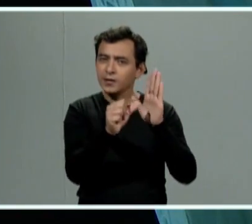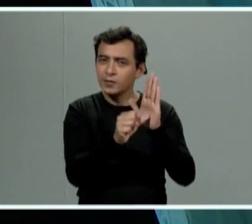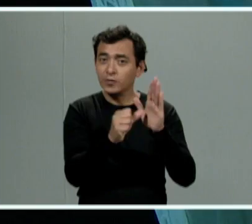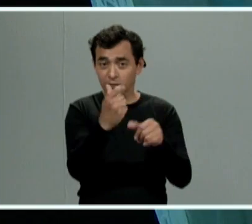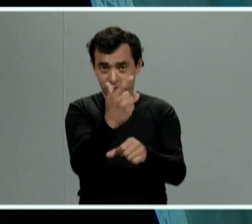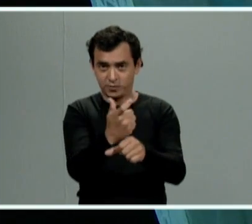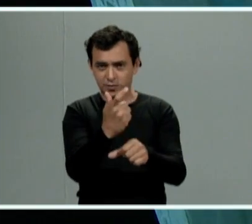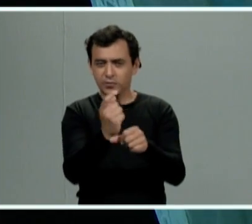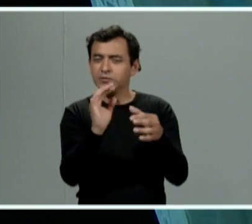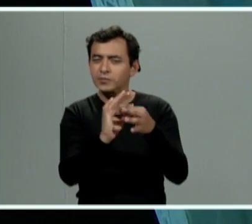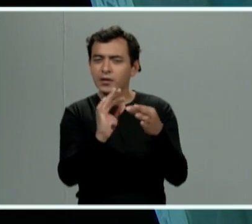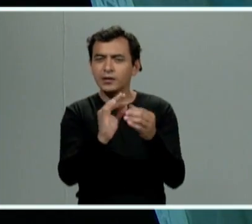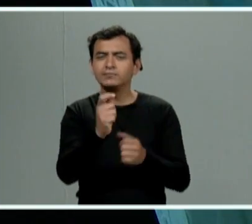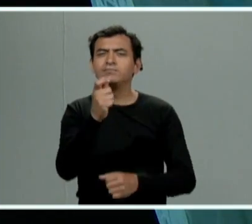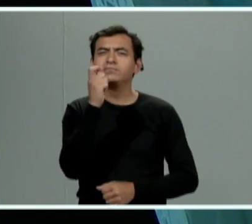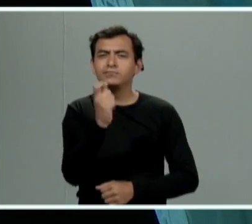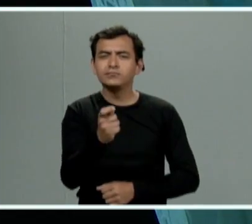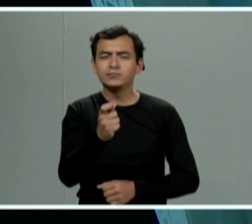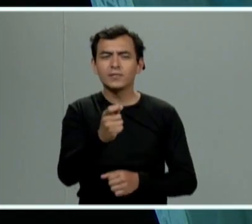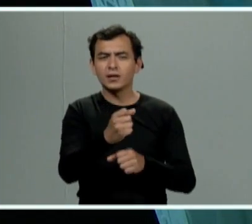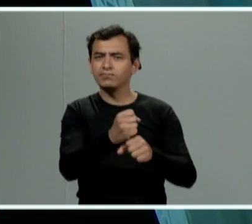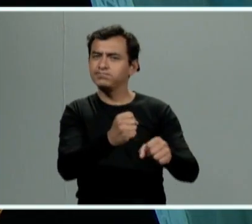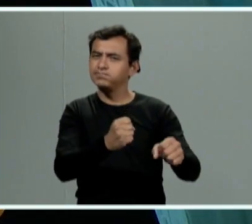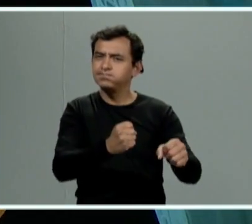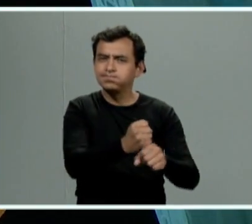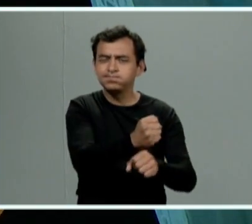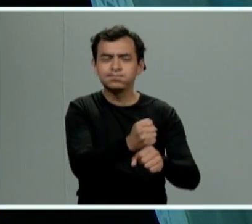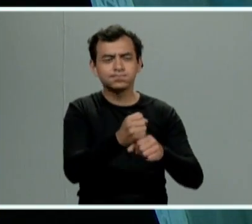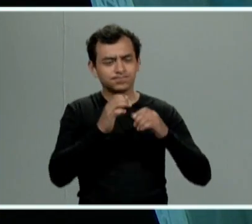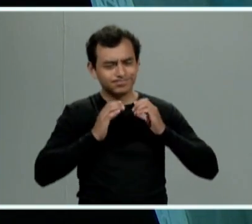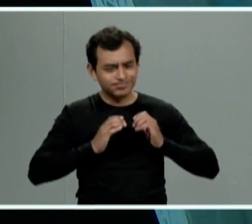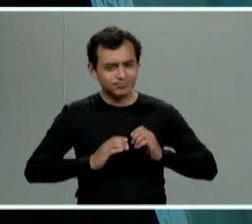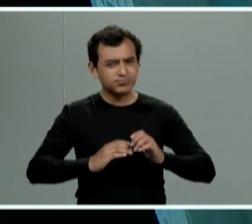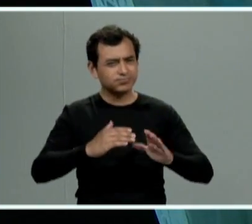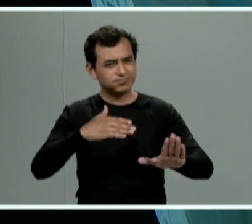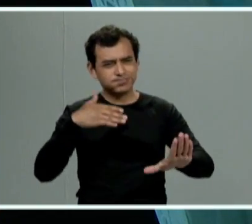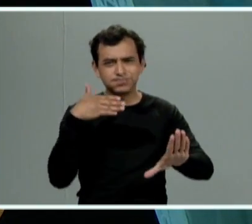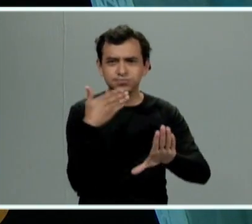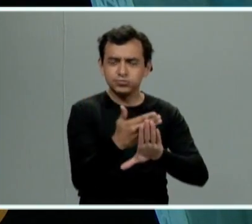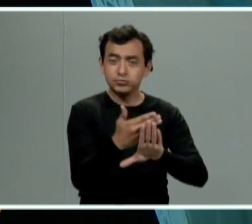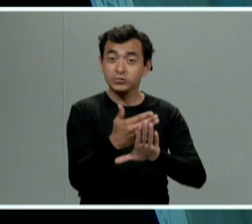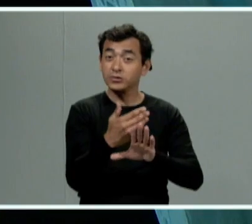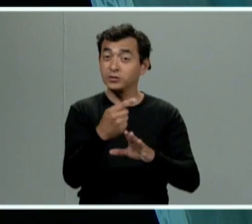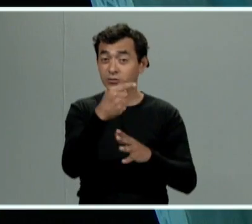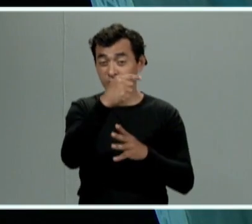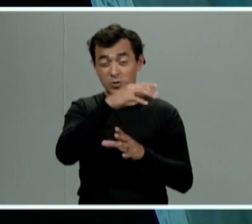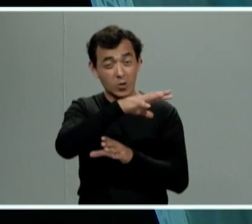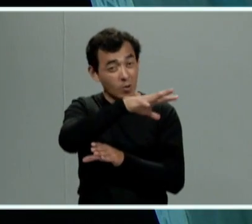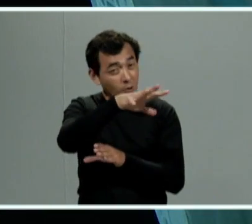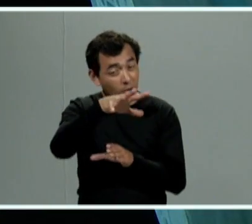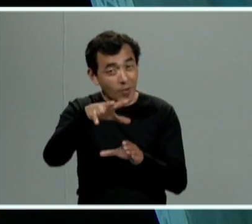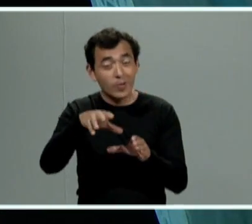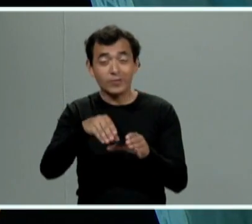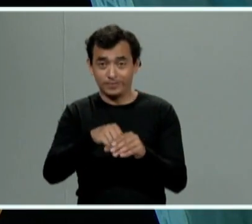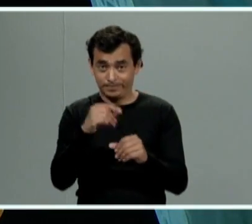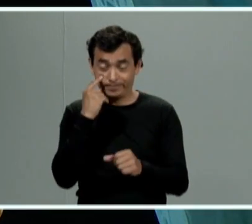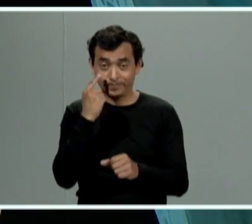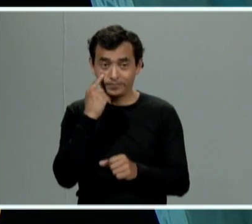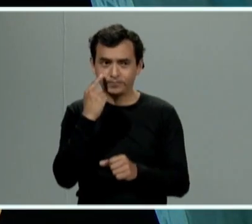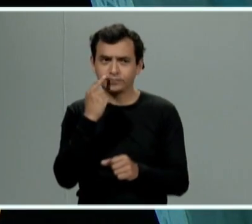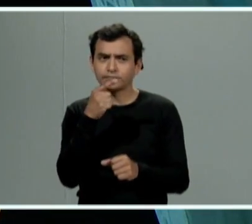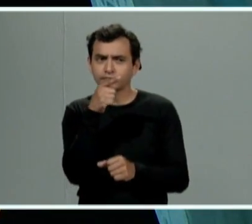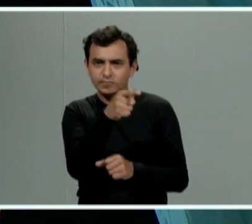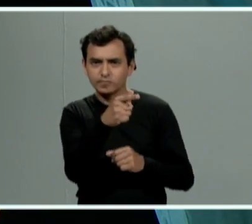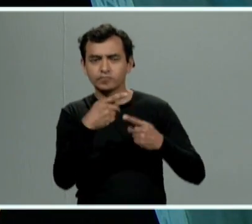precisamente de lo que es la violencia física y es todo acto precisamente que se ejerce hacia una